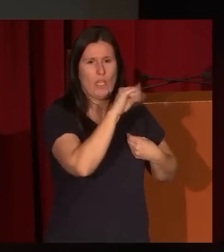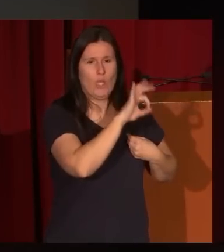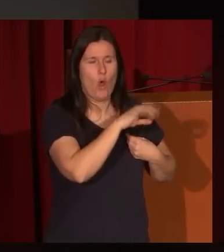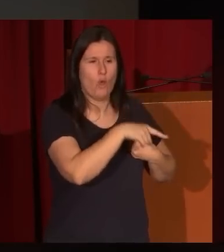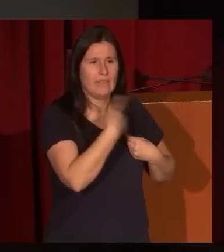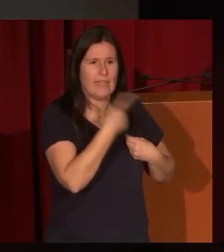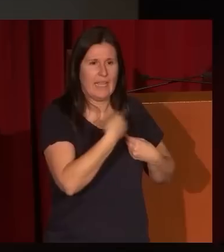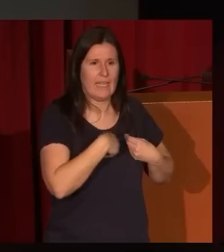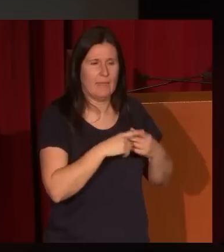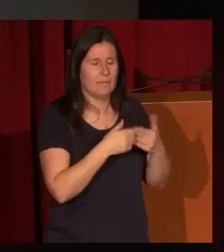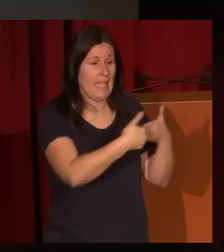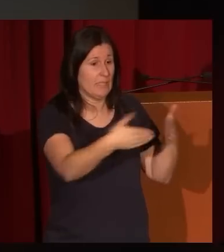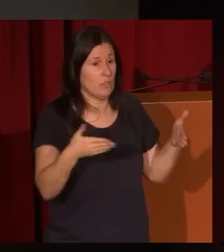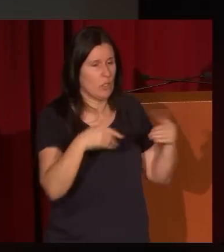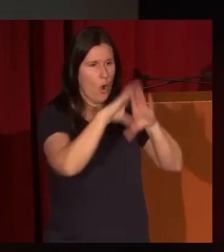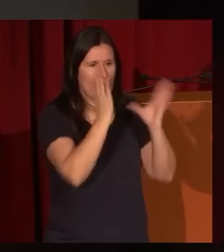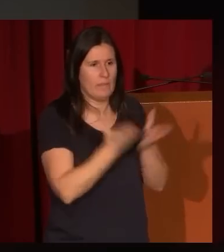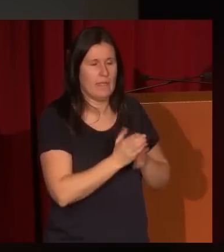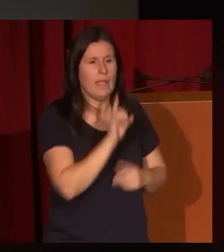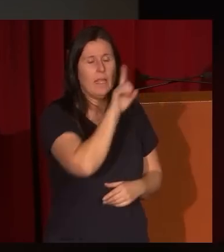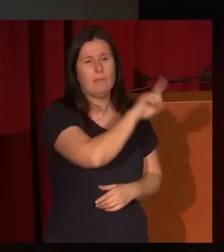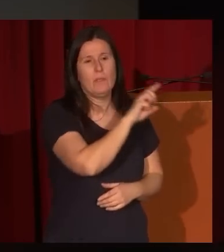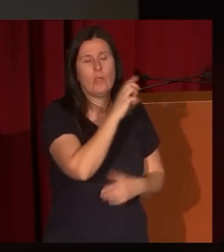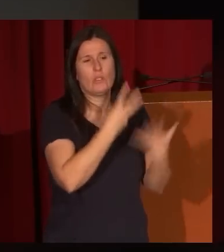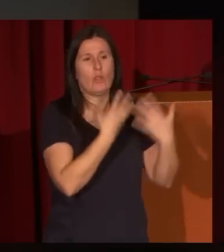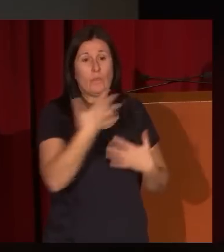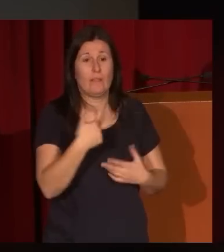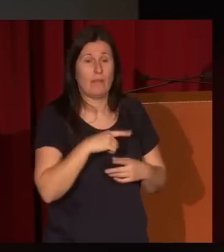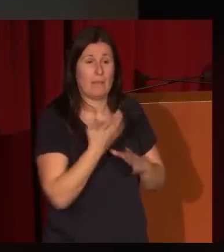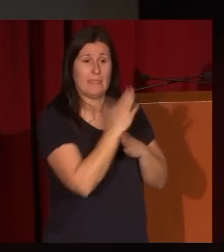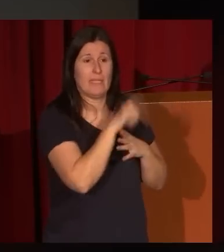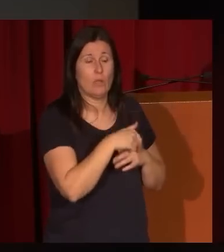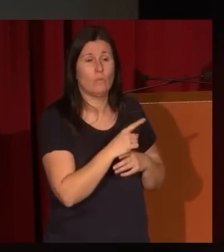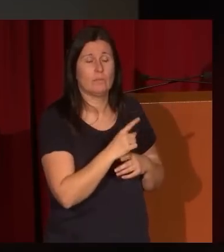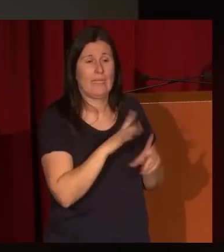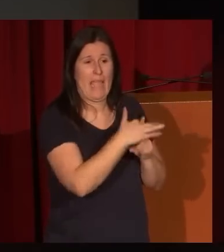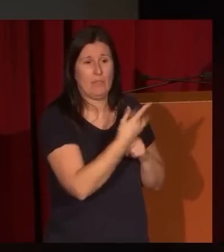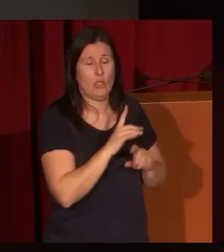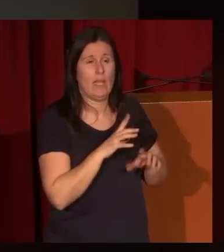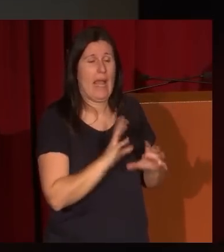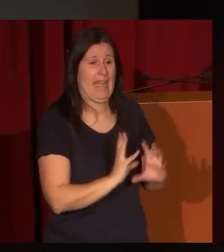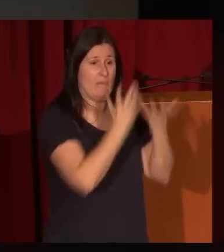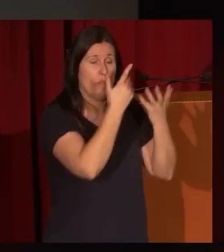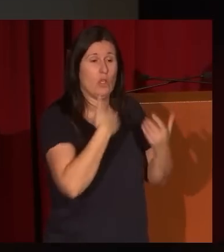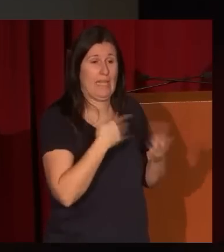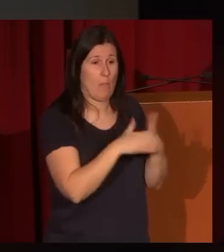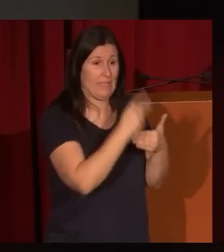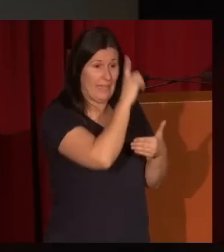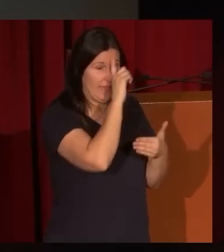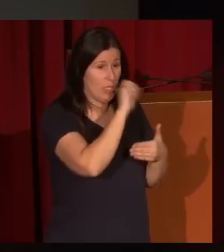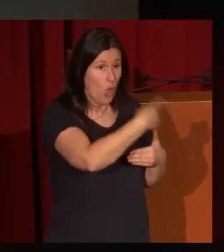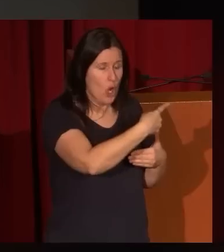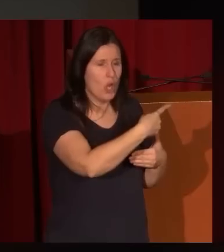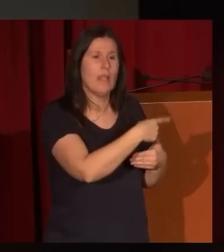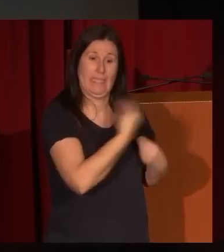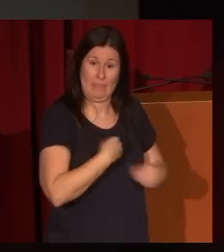decía que a la exposición universal de 1855 había presentado un episodio de la revolución de la Puerta del Sol? Es este cuadro, este cuadro que